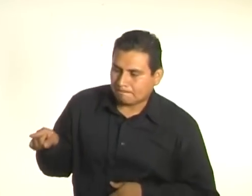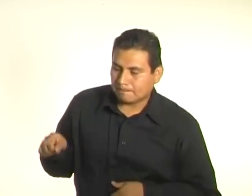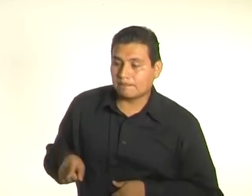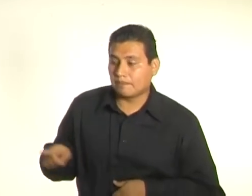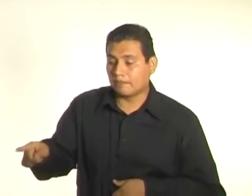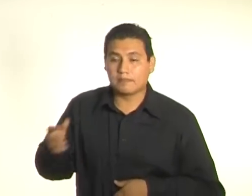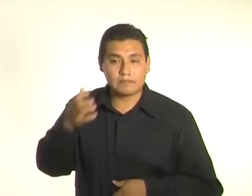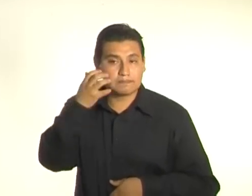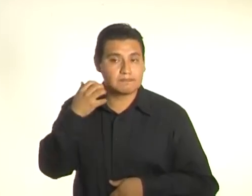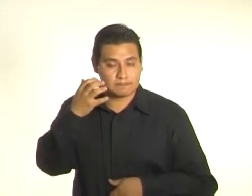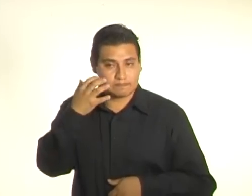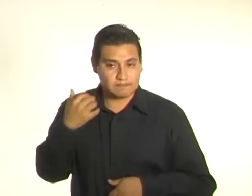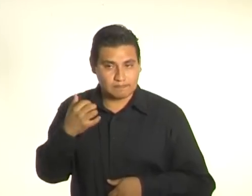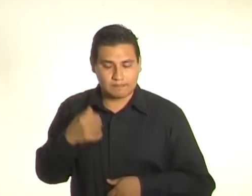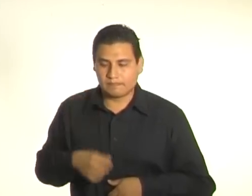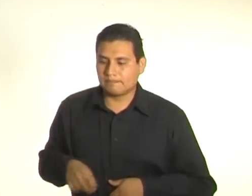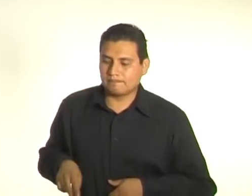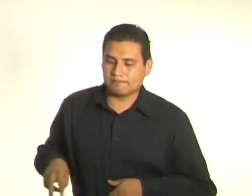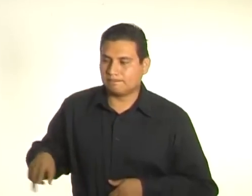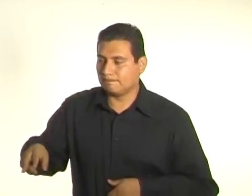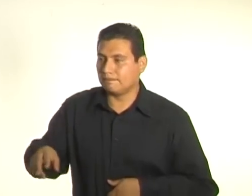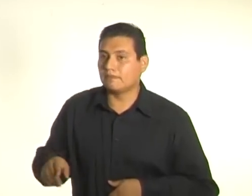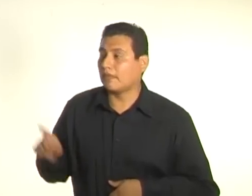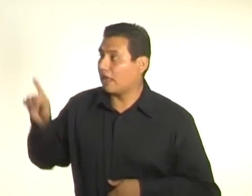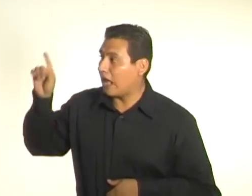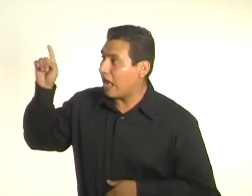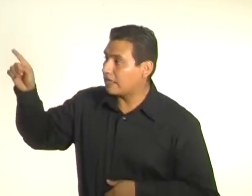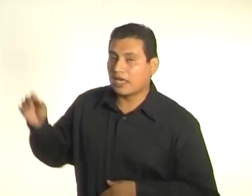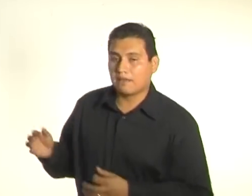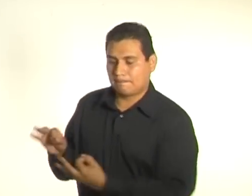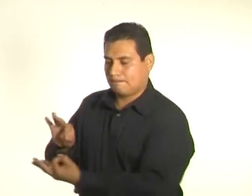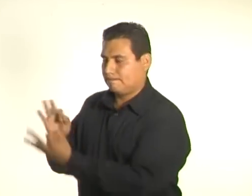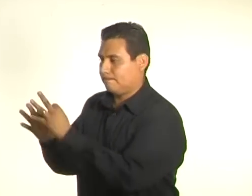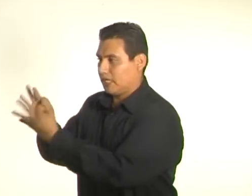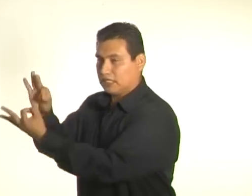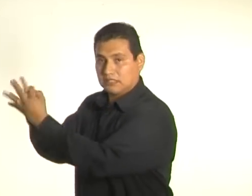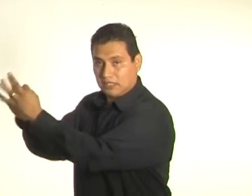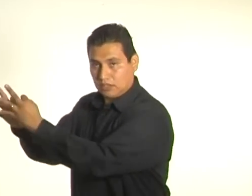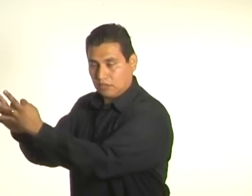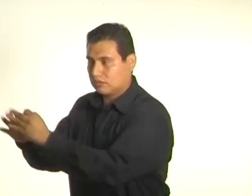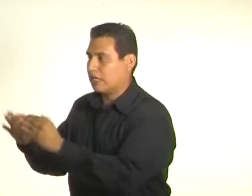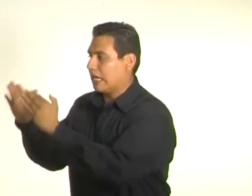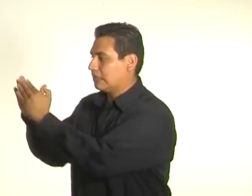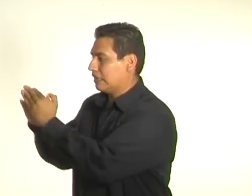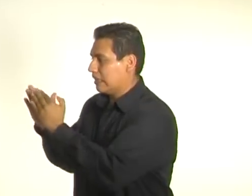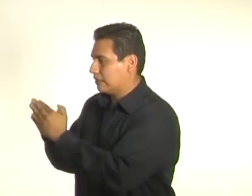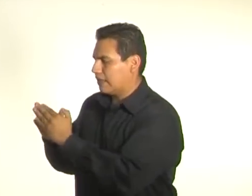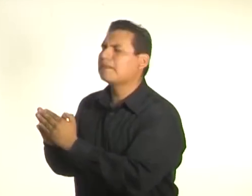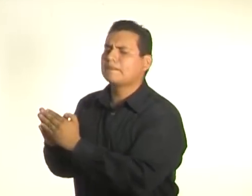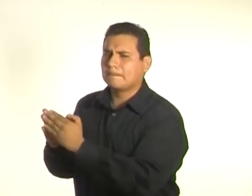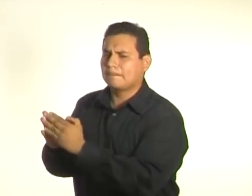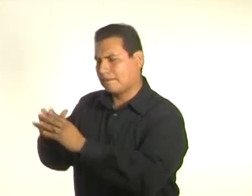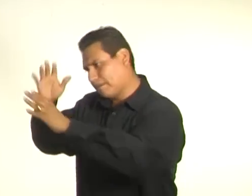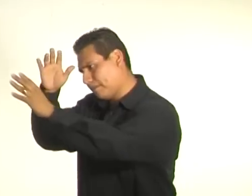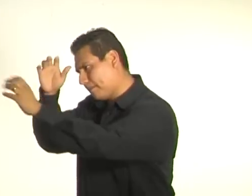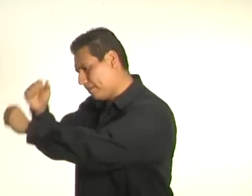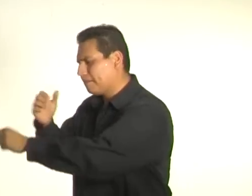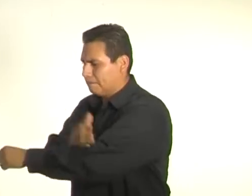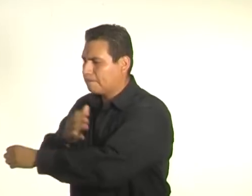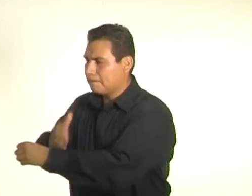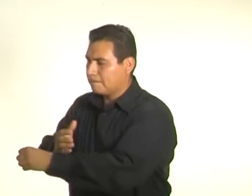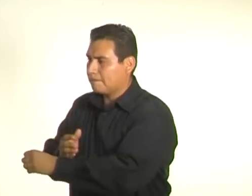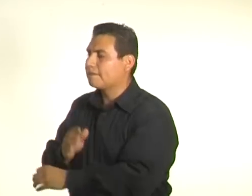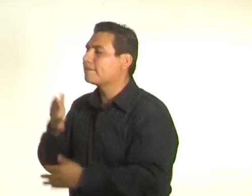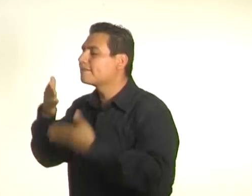los vecinos se llevaban muy bien entre sí. De modo que todos supieron desde el primer